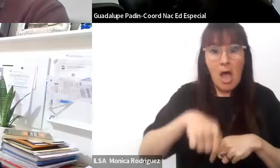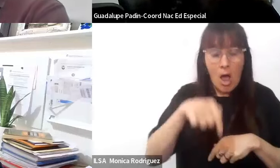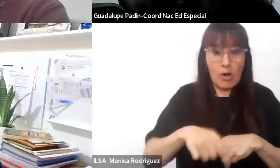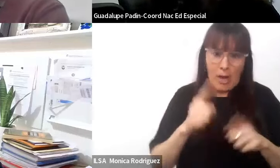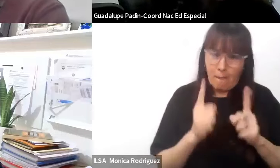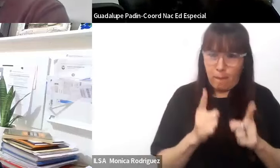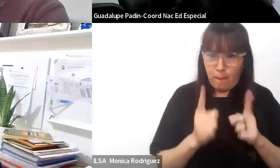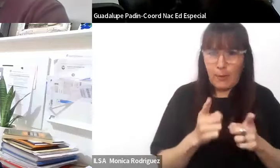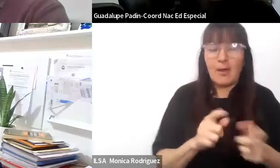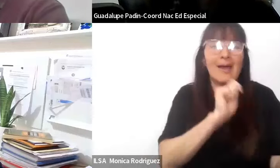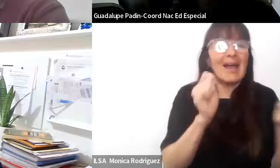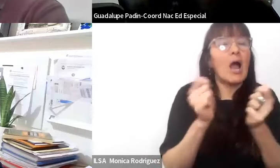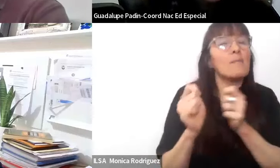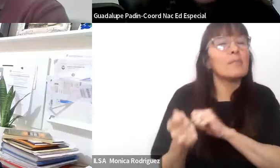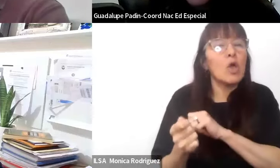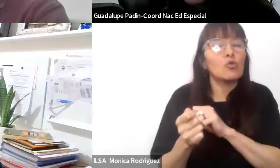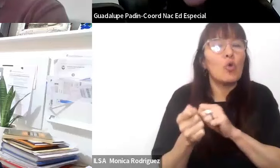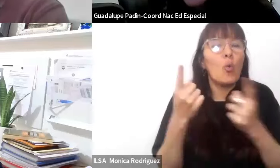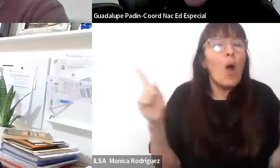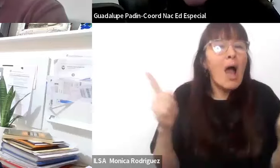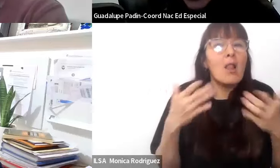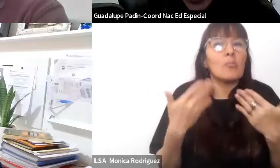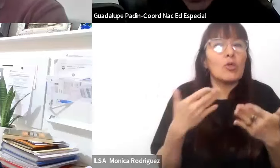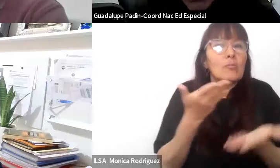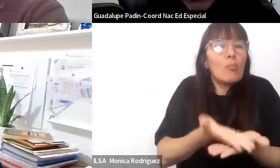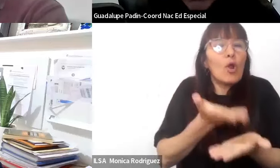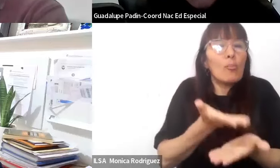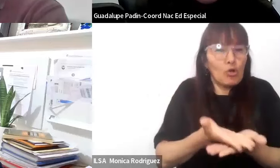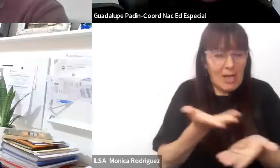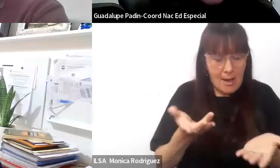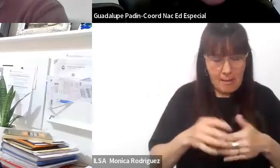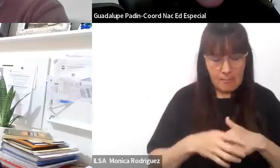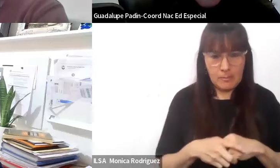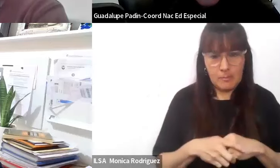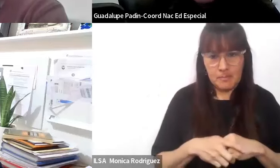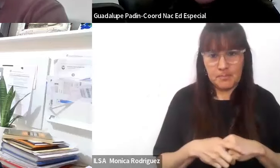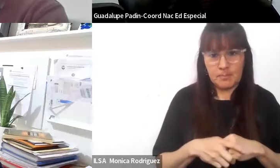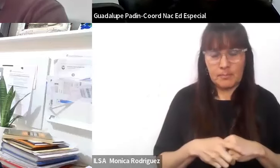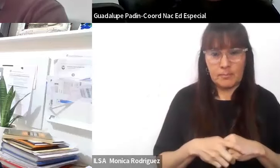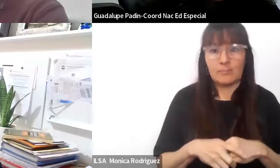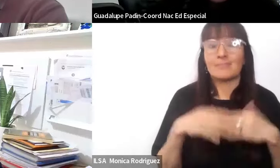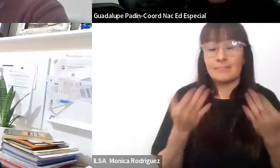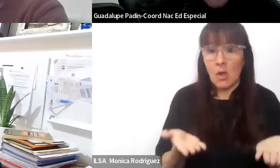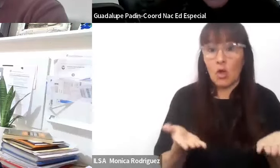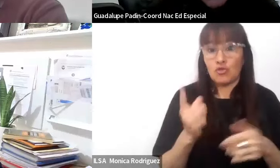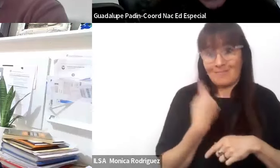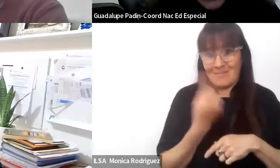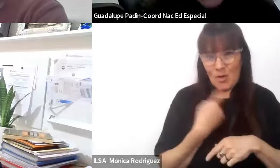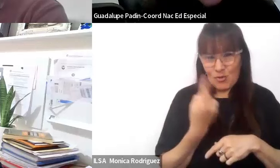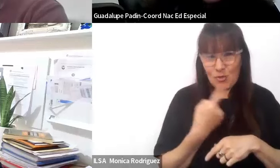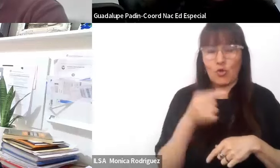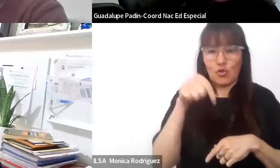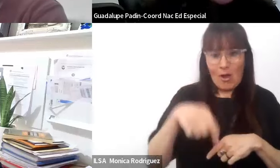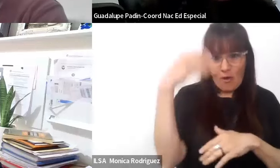y cuáles son los cambios que podemos proponernos a futuro. En este sentido, lo que vamos a hacer en la presente